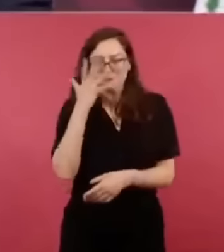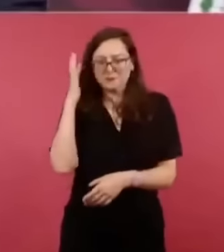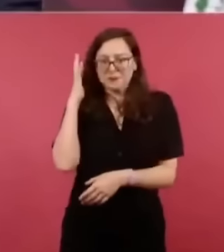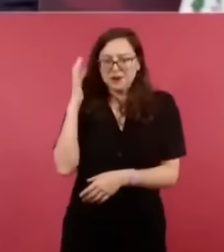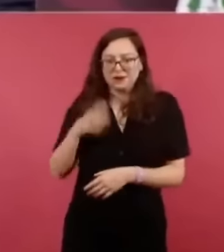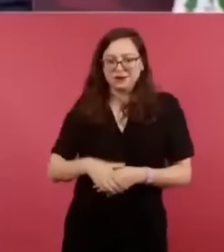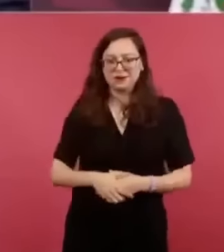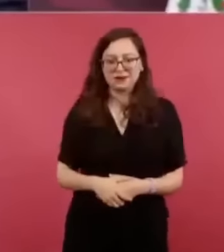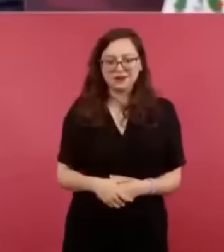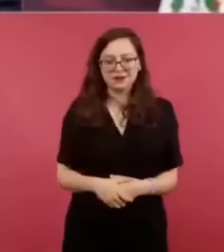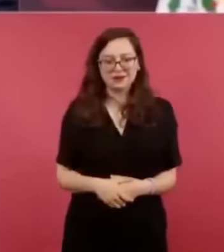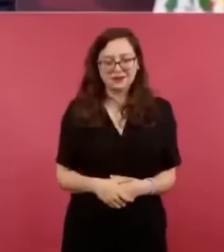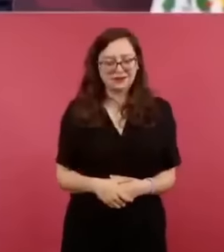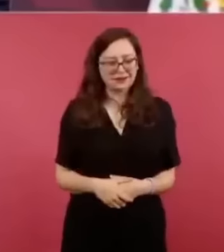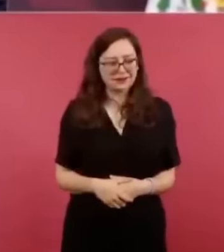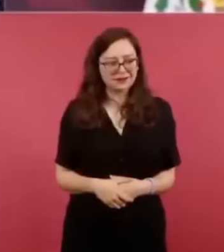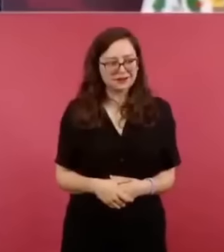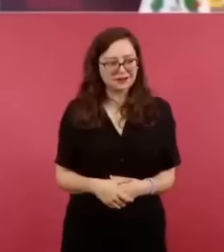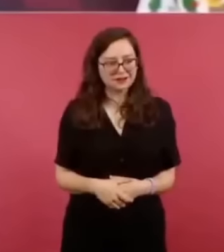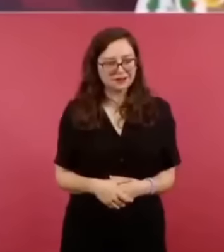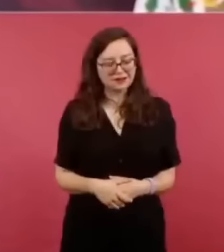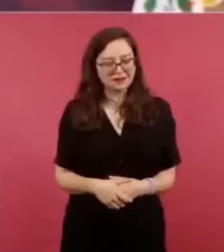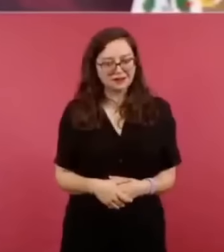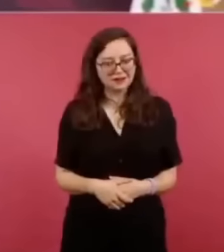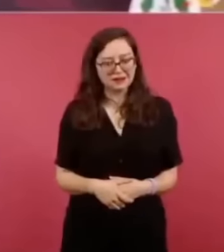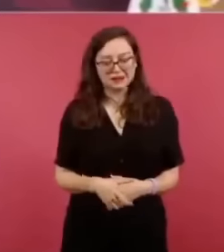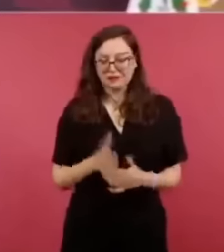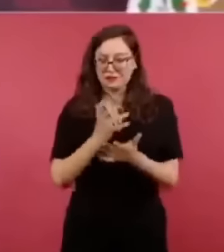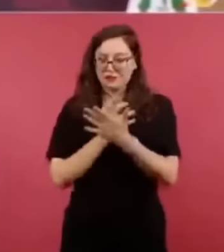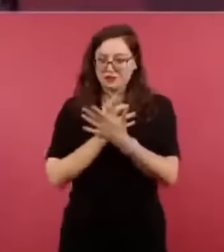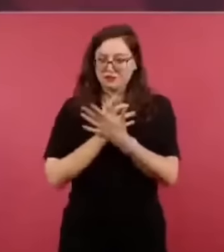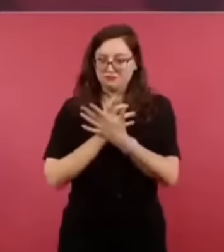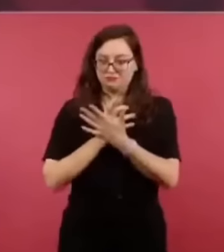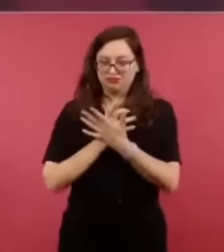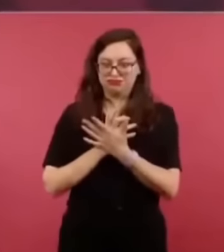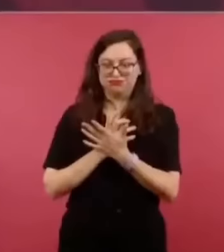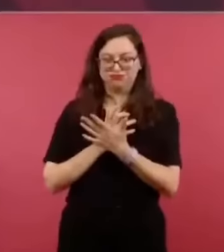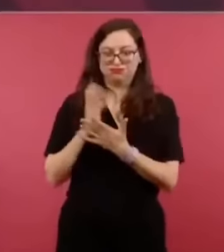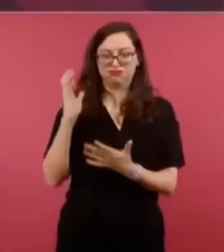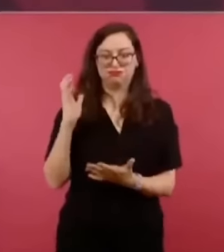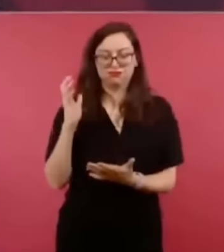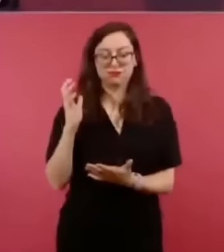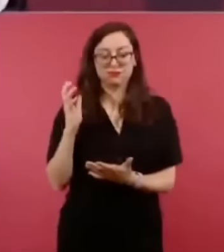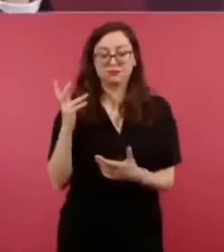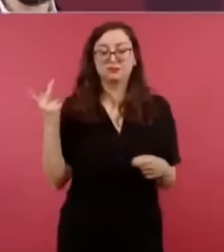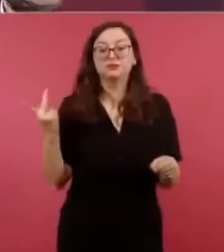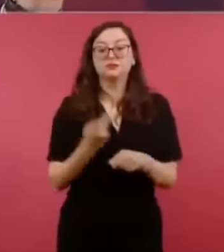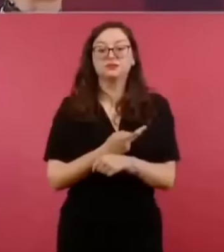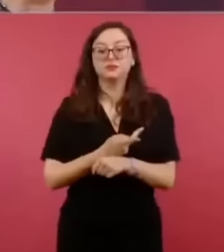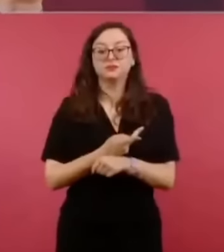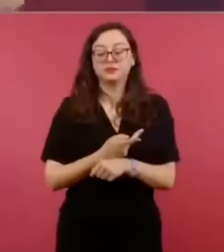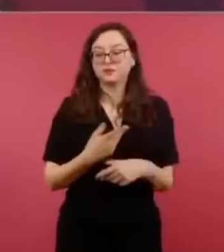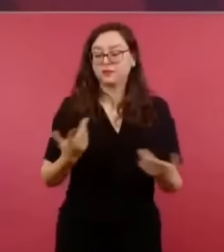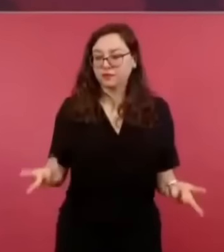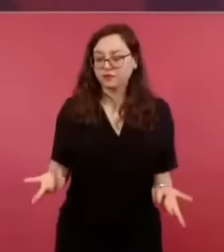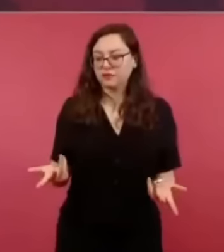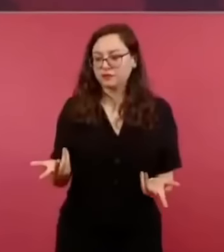de que forman, constituyen